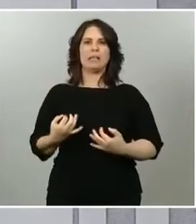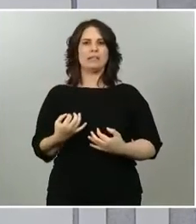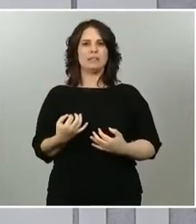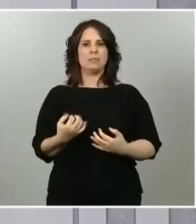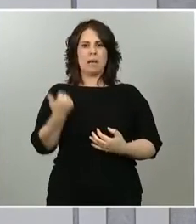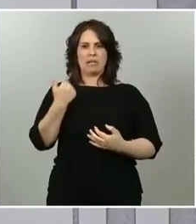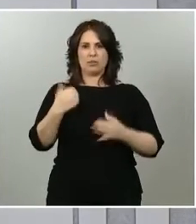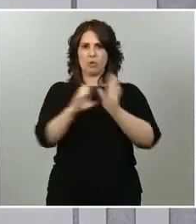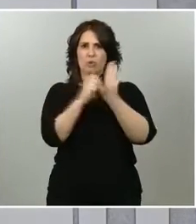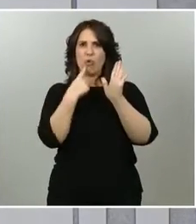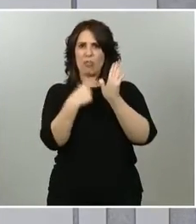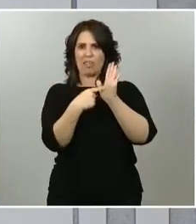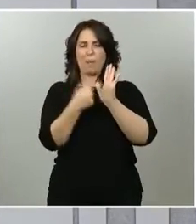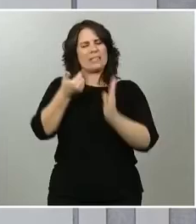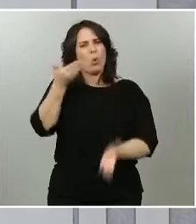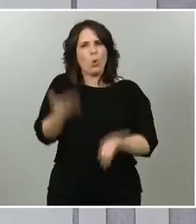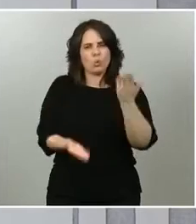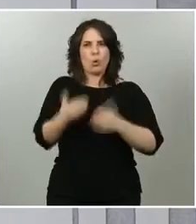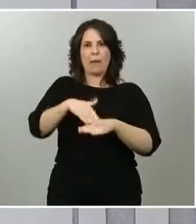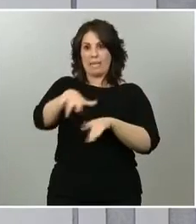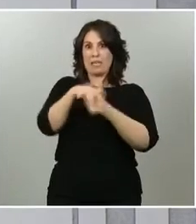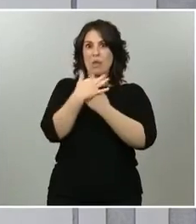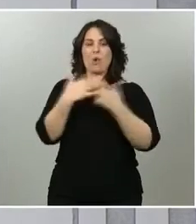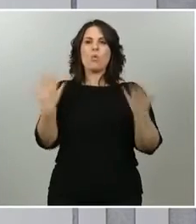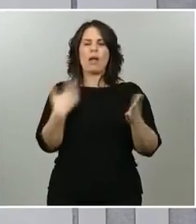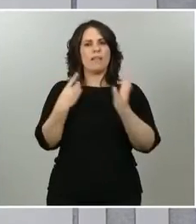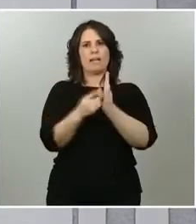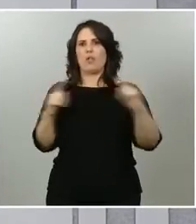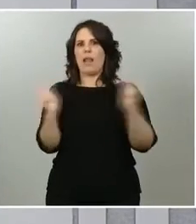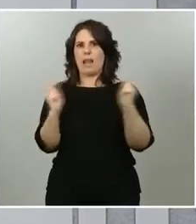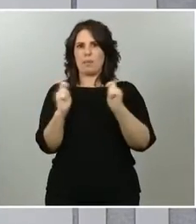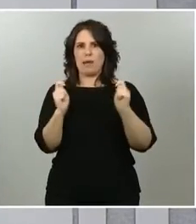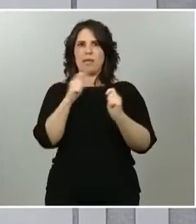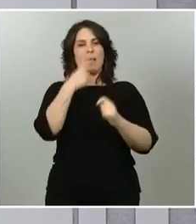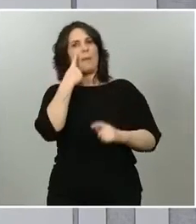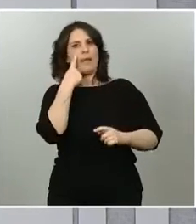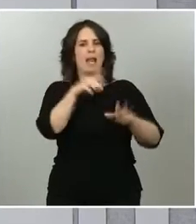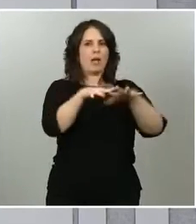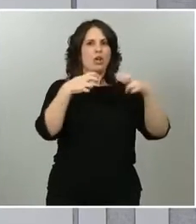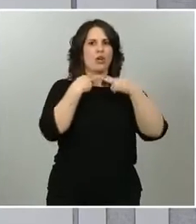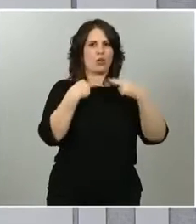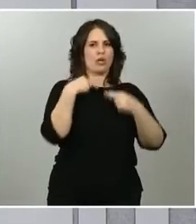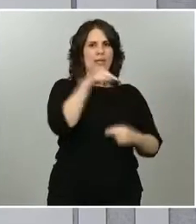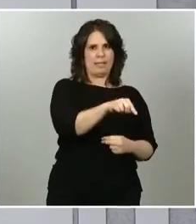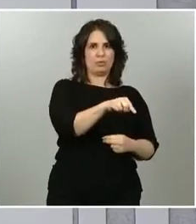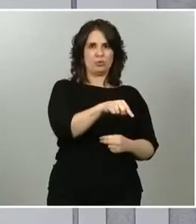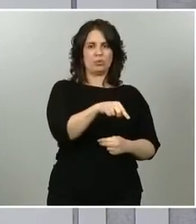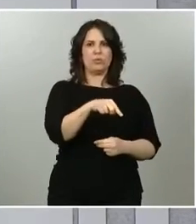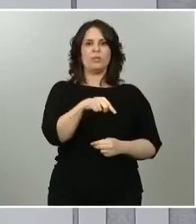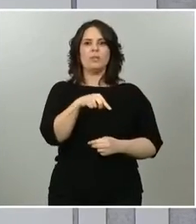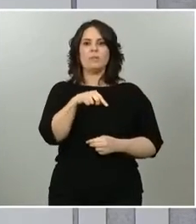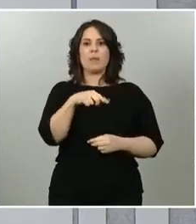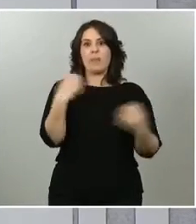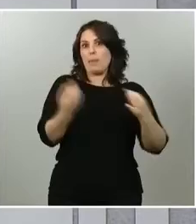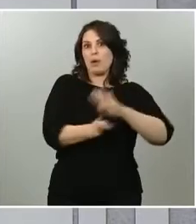justo para este tipo de situaciones, es el decreto de alarma, que tendrá que estar vigente, mientras que sea necesaria que la movilidad de los